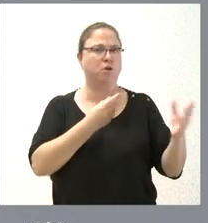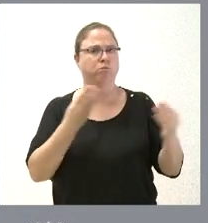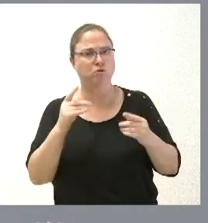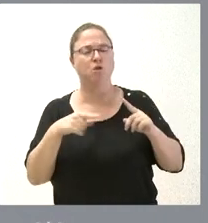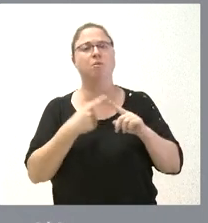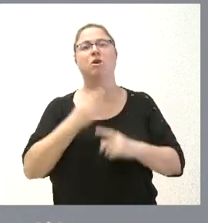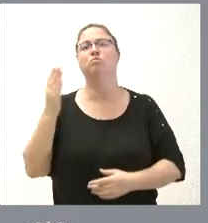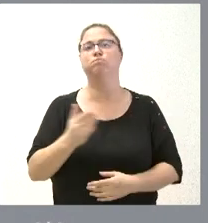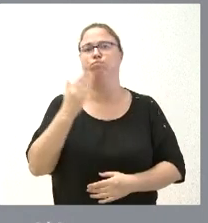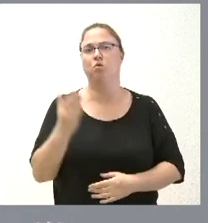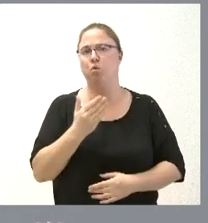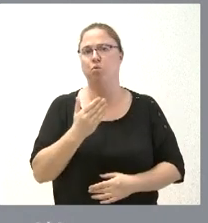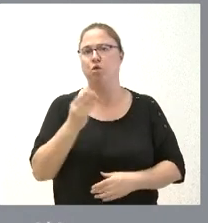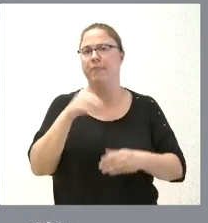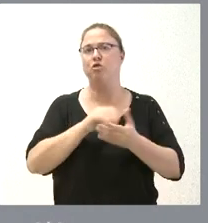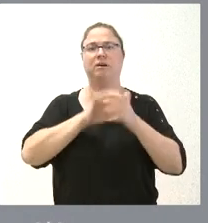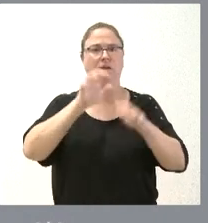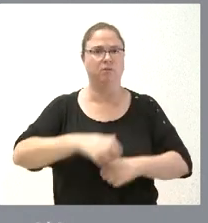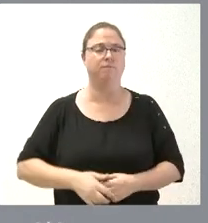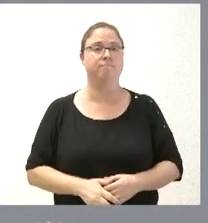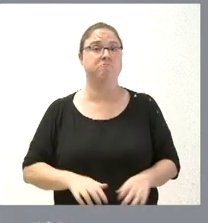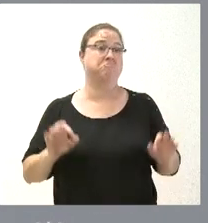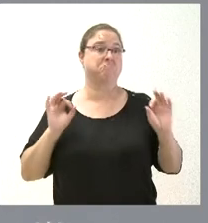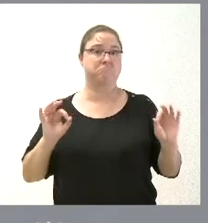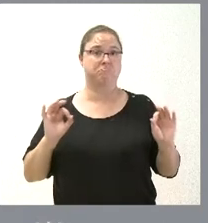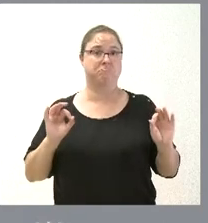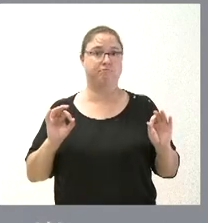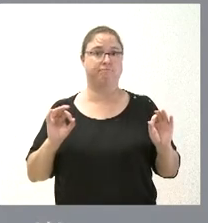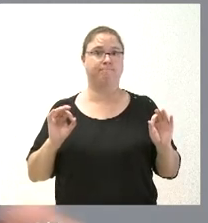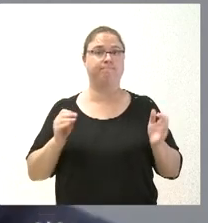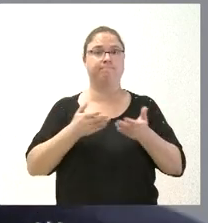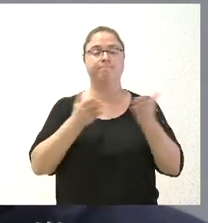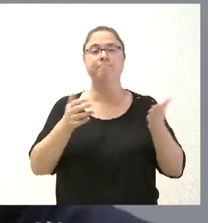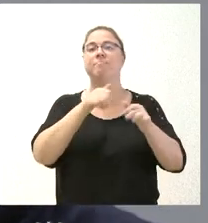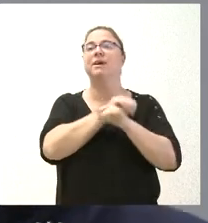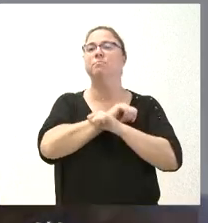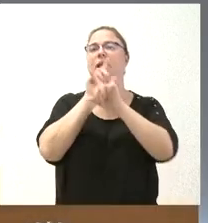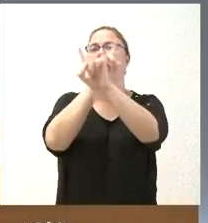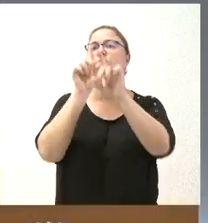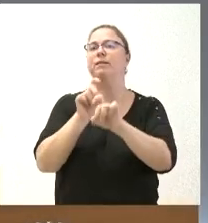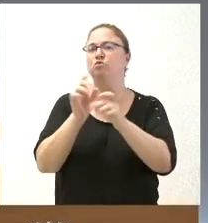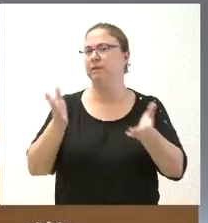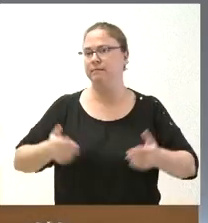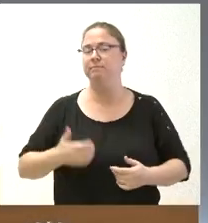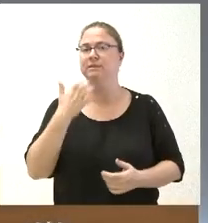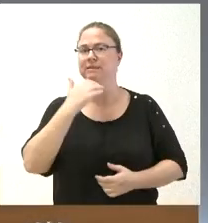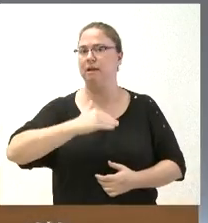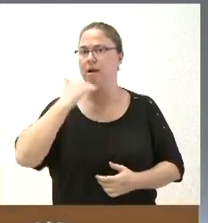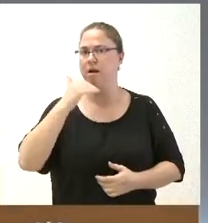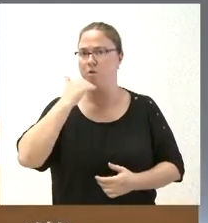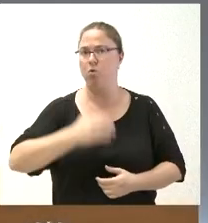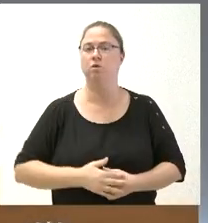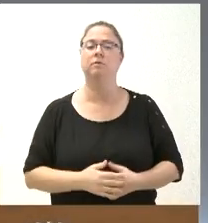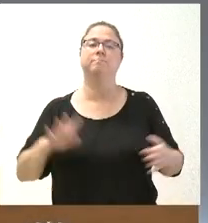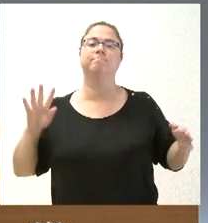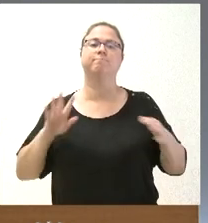mucho producto interior dentro de Castilla y León. Y sin más, pues quedo a la espera de sus preguntas por si desean formular alguna